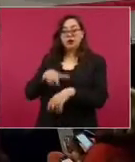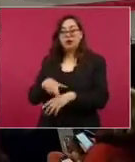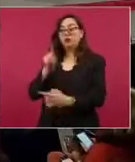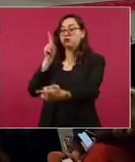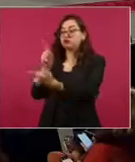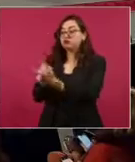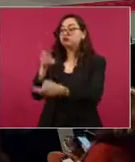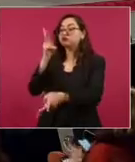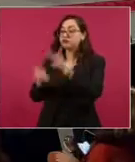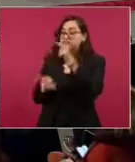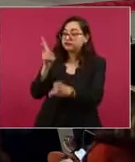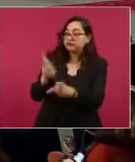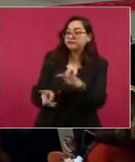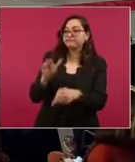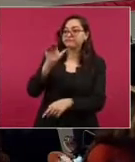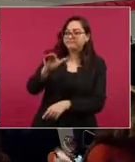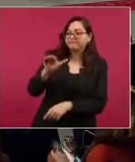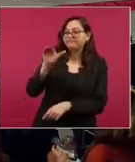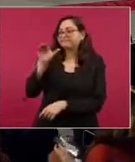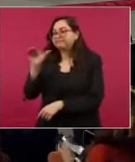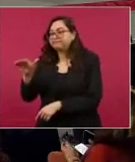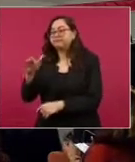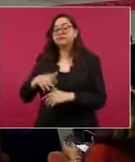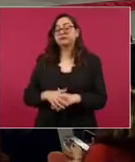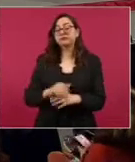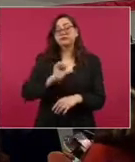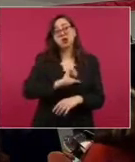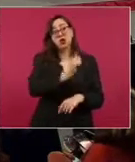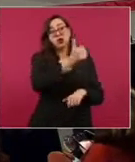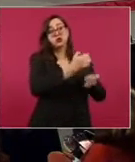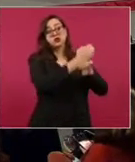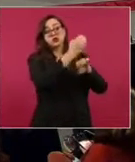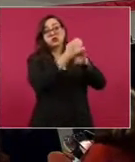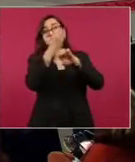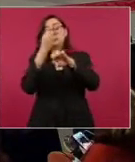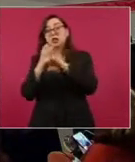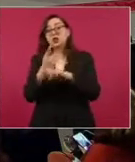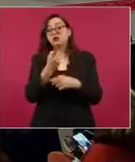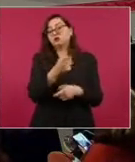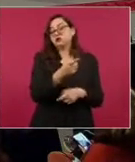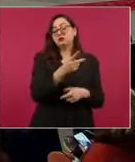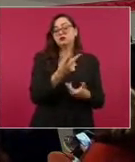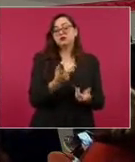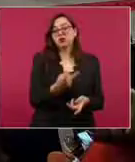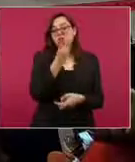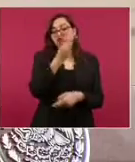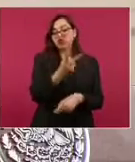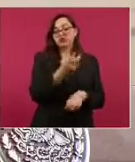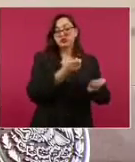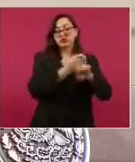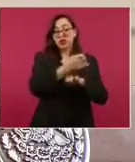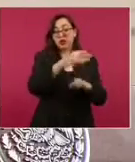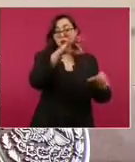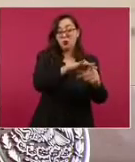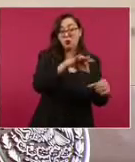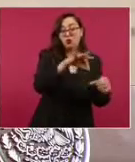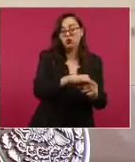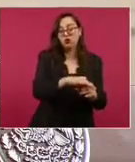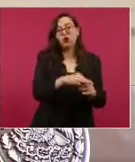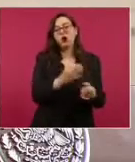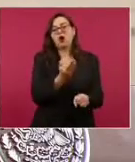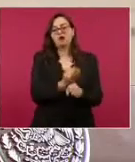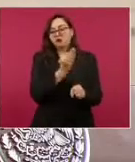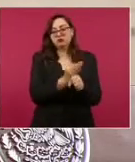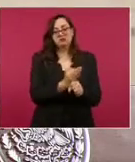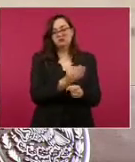equipos, y dos estados que tienen actualmente proceso electoral y que tendremos que esperar el cambio de esa administración